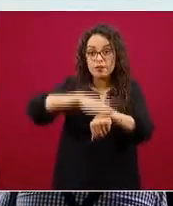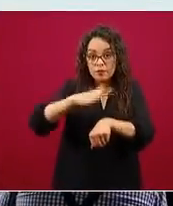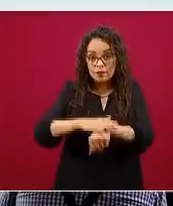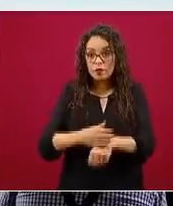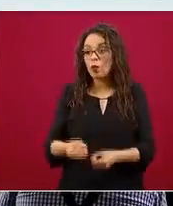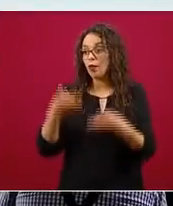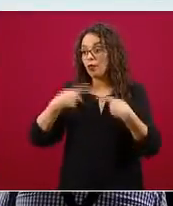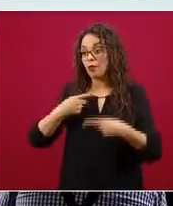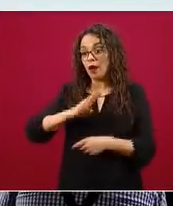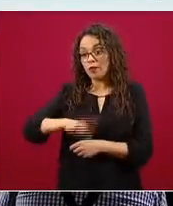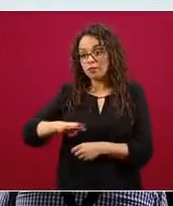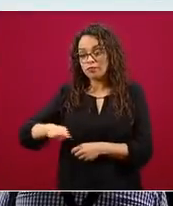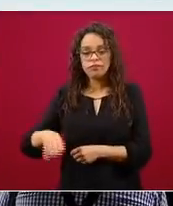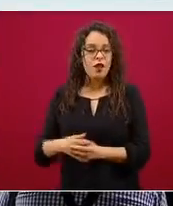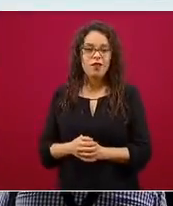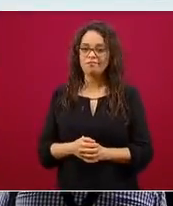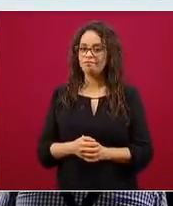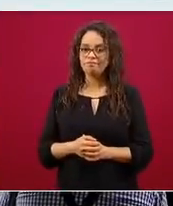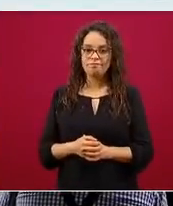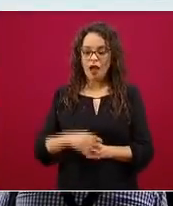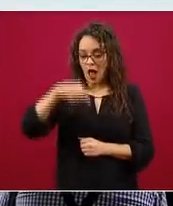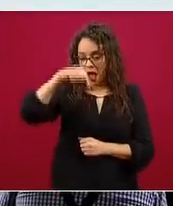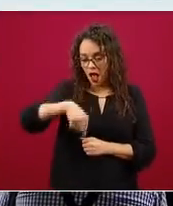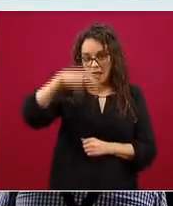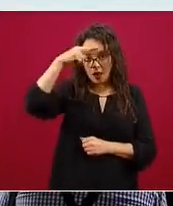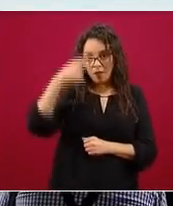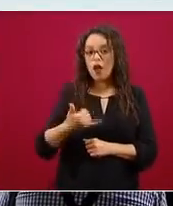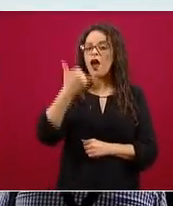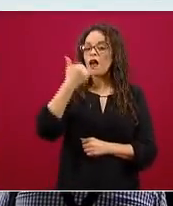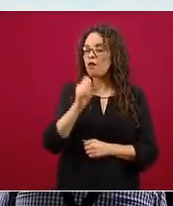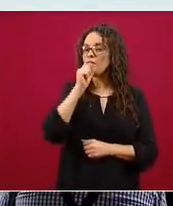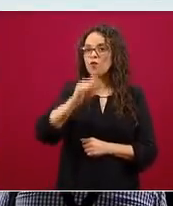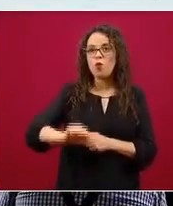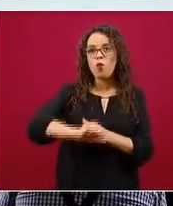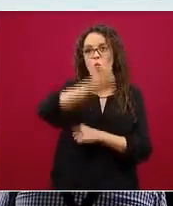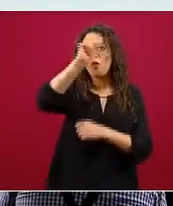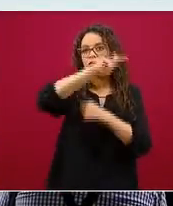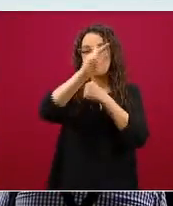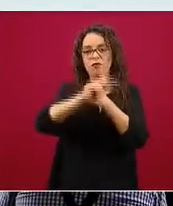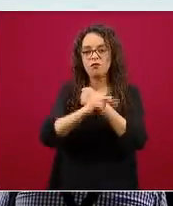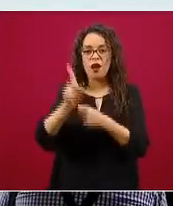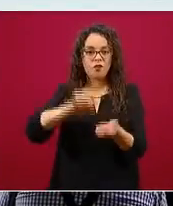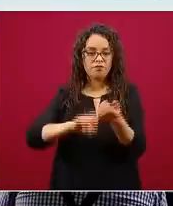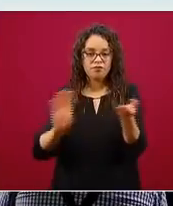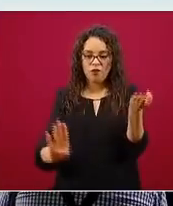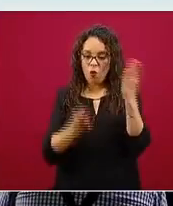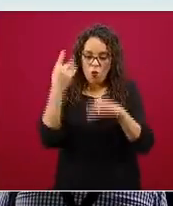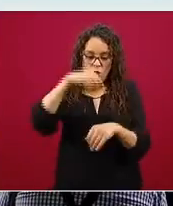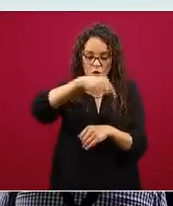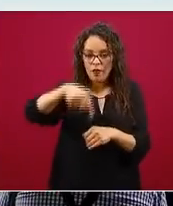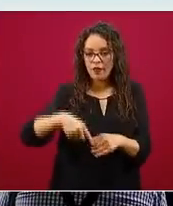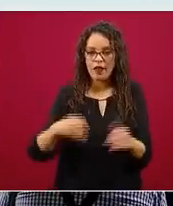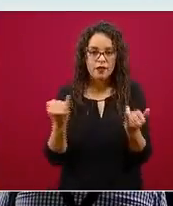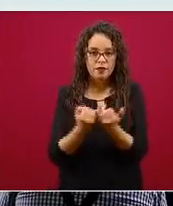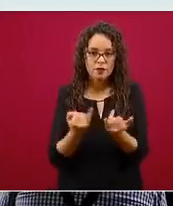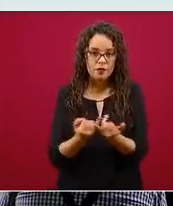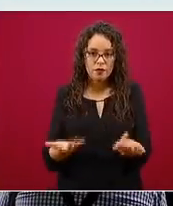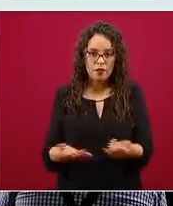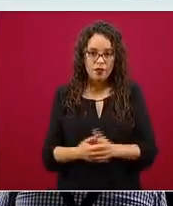día, en ninguna parte del mundo. En la siguiente, por favor. De las 957 defunciones que tuvimos,